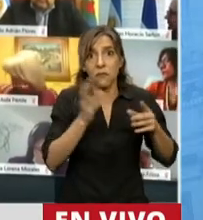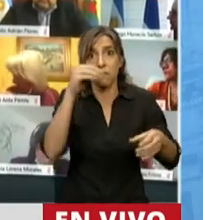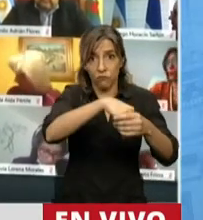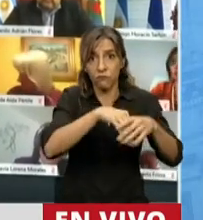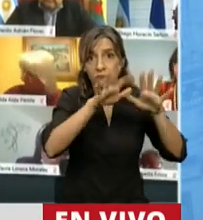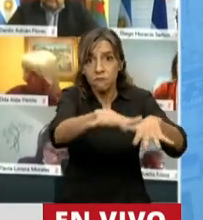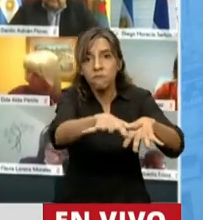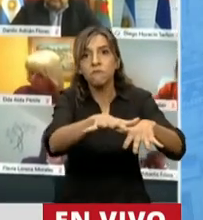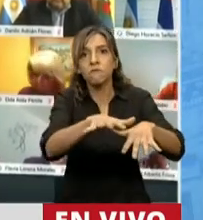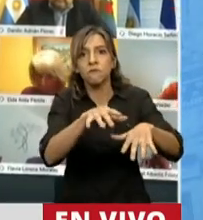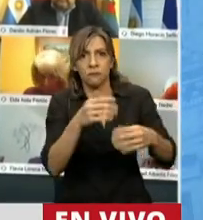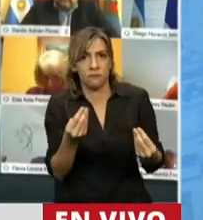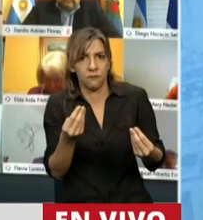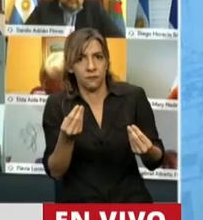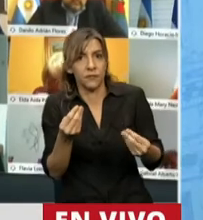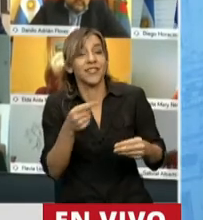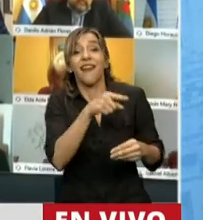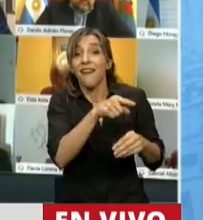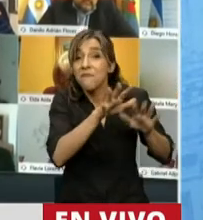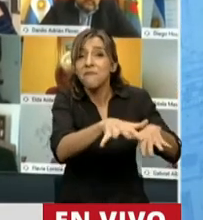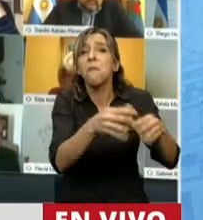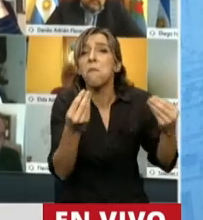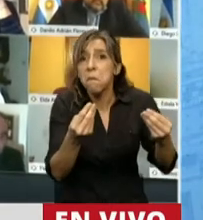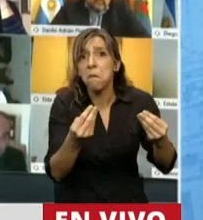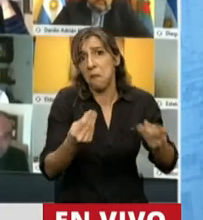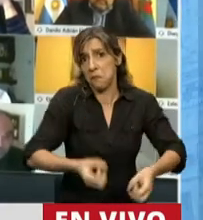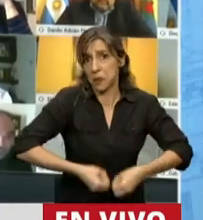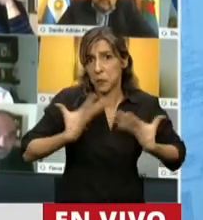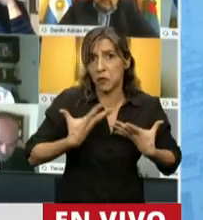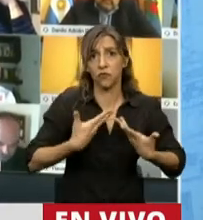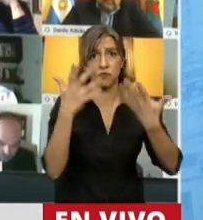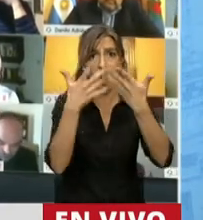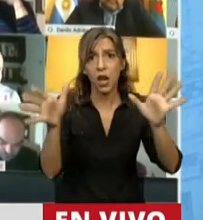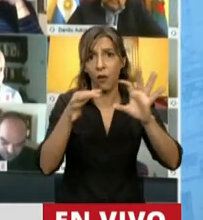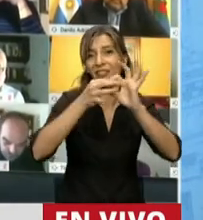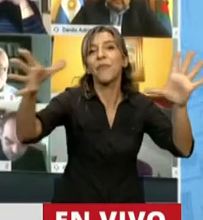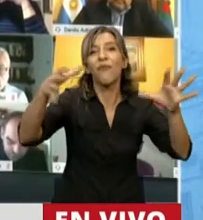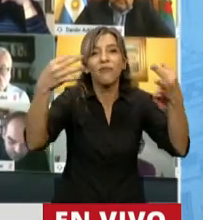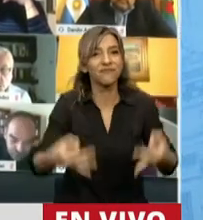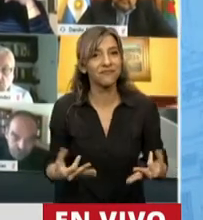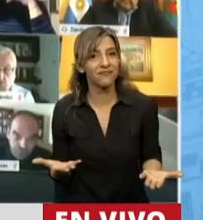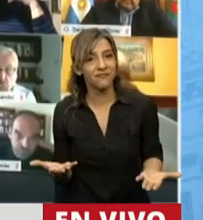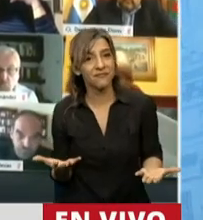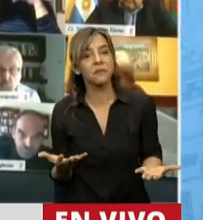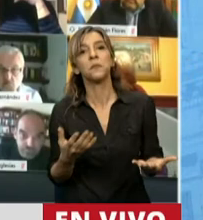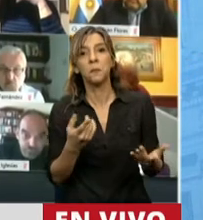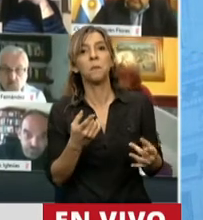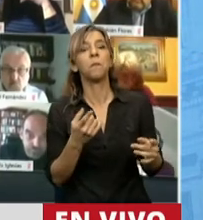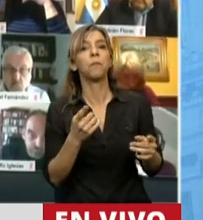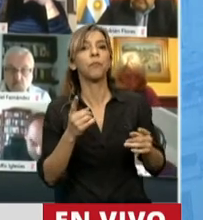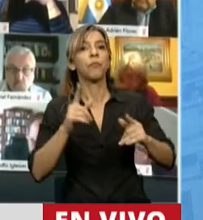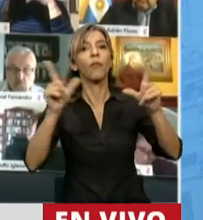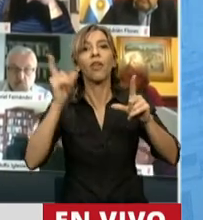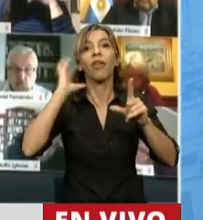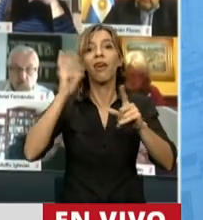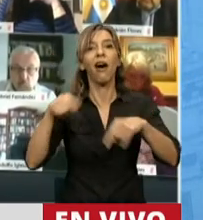manifestación que tiene que ver con la consolidación y la expresión democrática se pueden expresar libremente porque comulgan, decía, con las